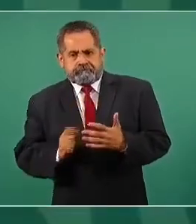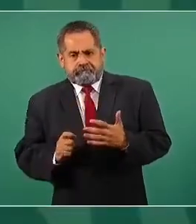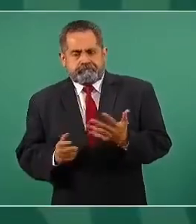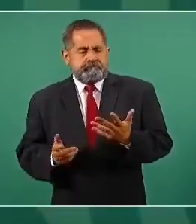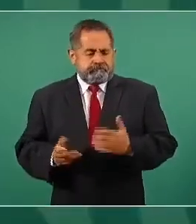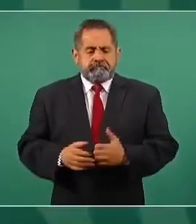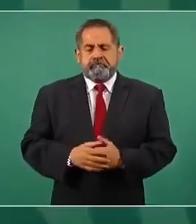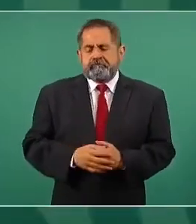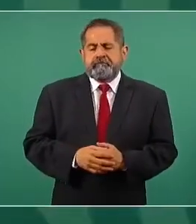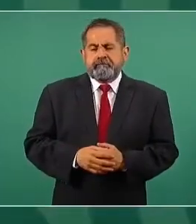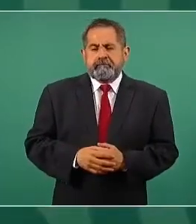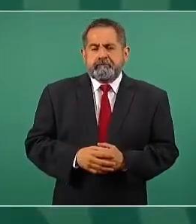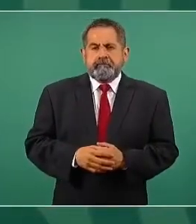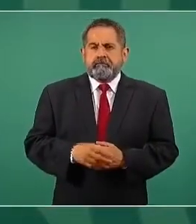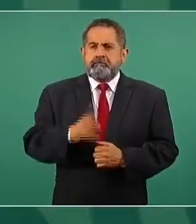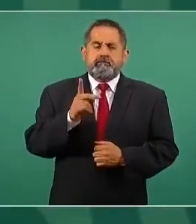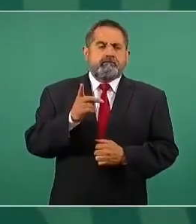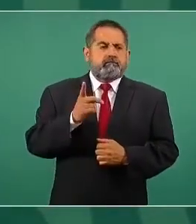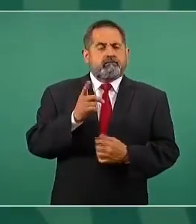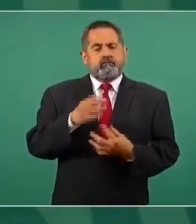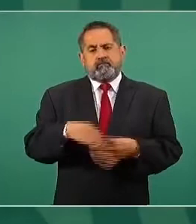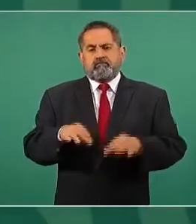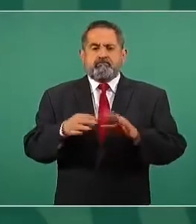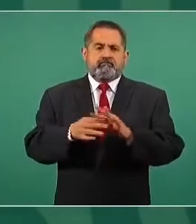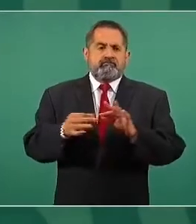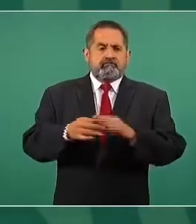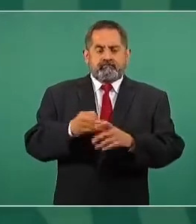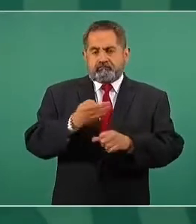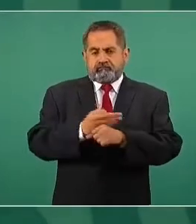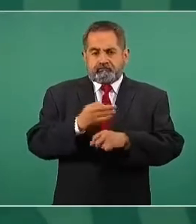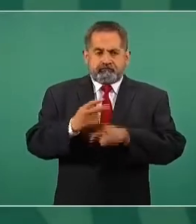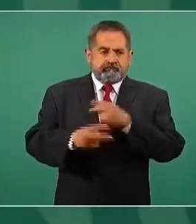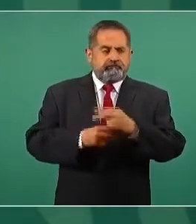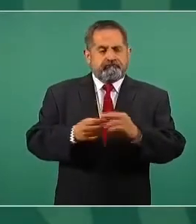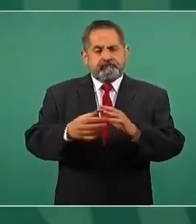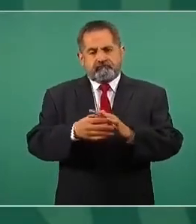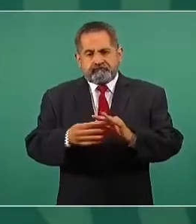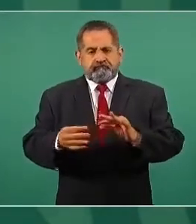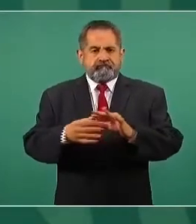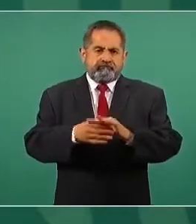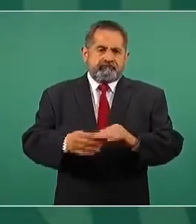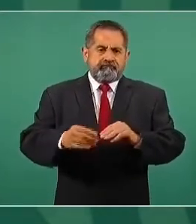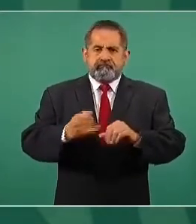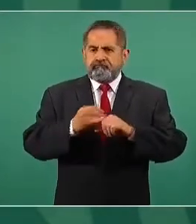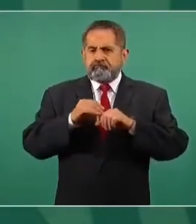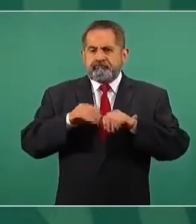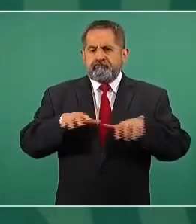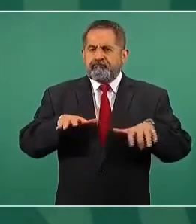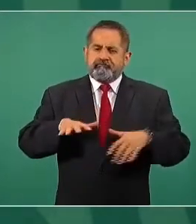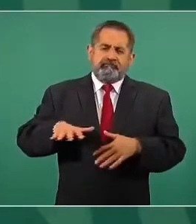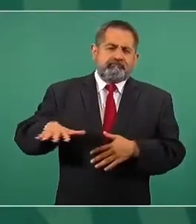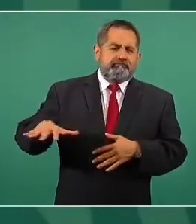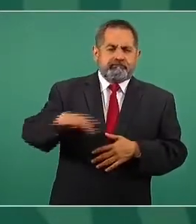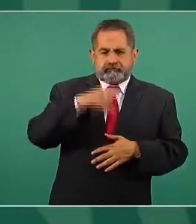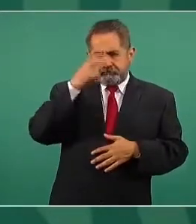En especial vamos a informar al pueblo de México